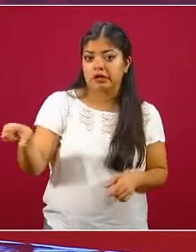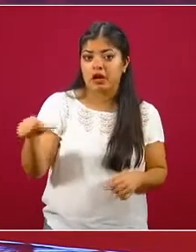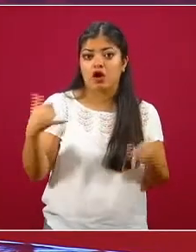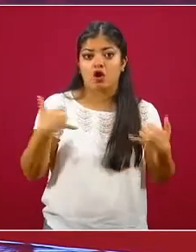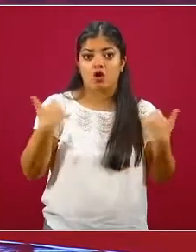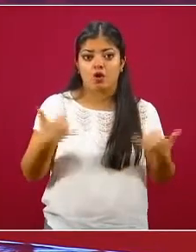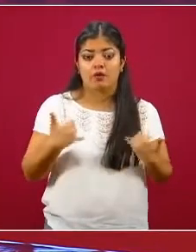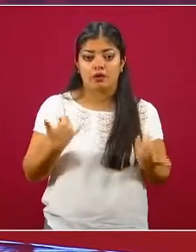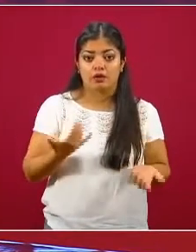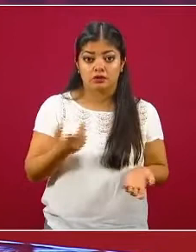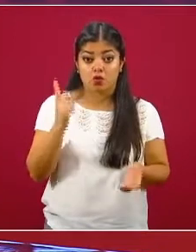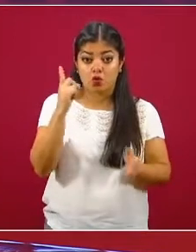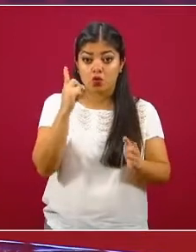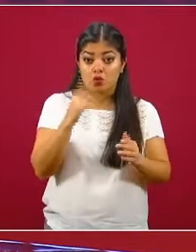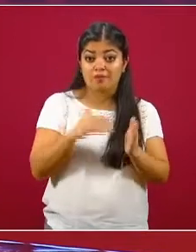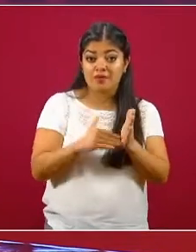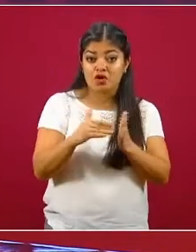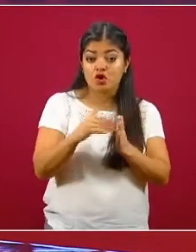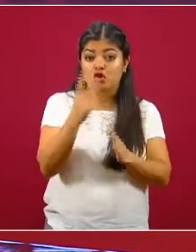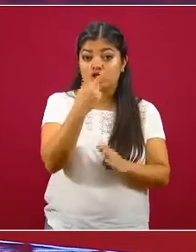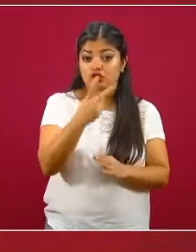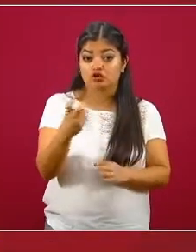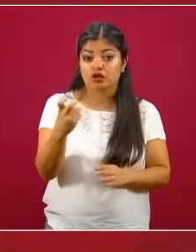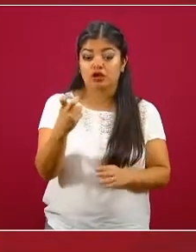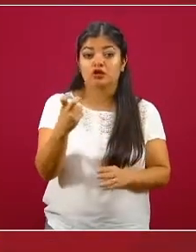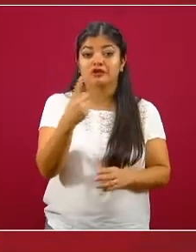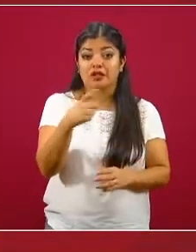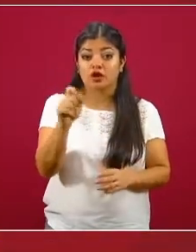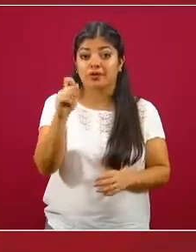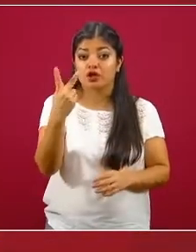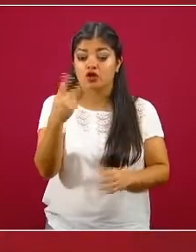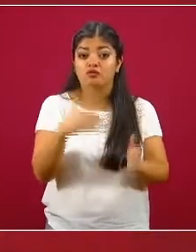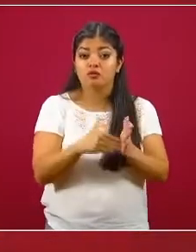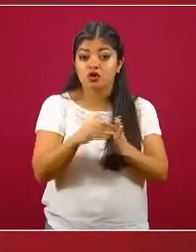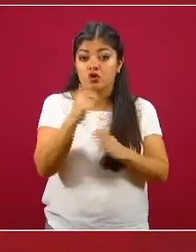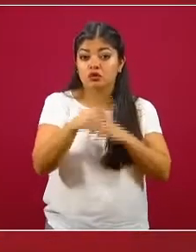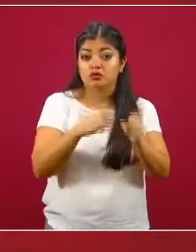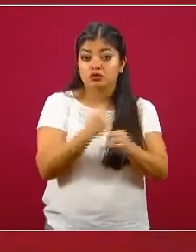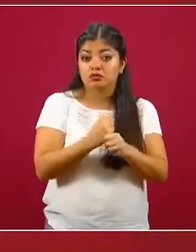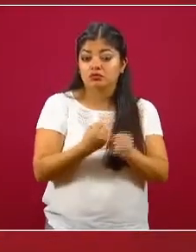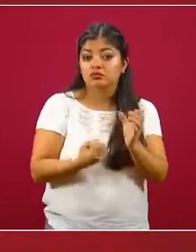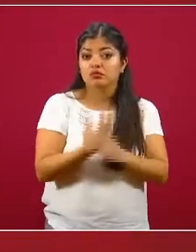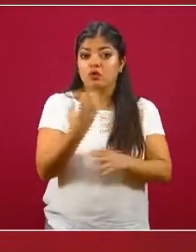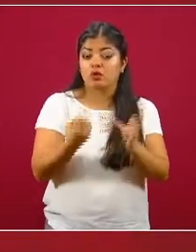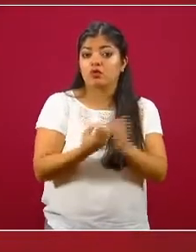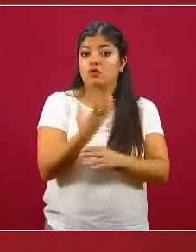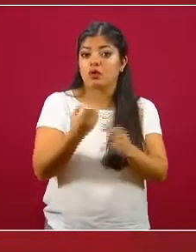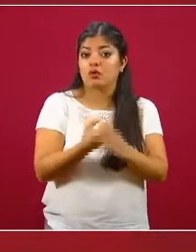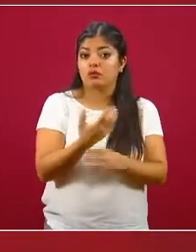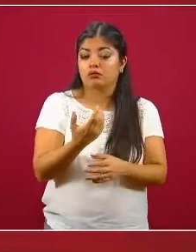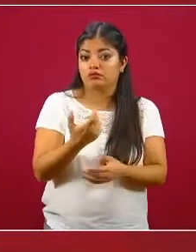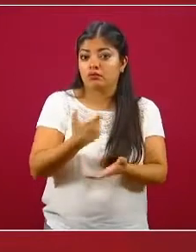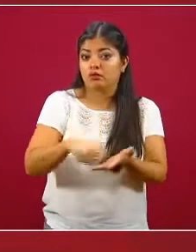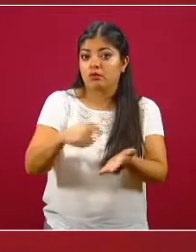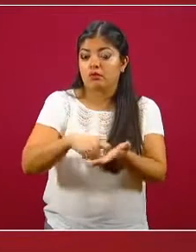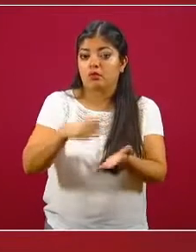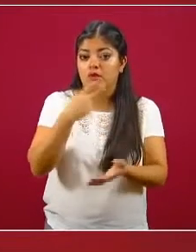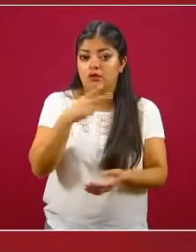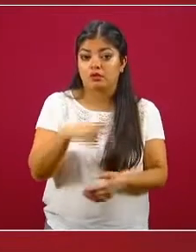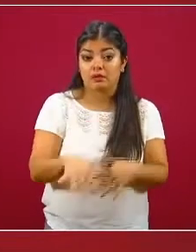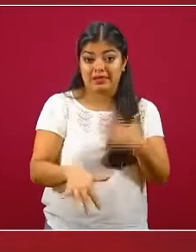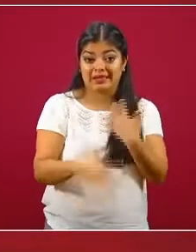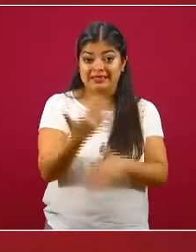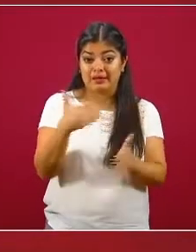matan en las Américas a más de un millón de los 122 millones de fumadores cada año. Por cierto, 15